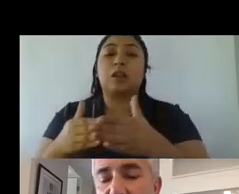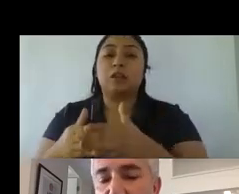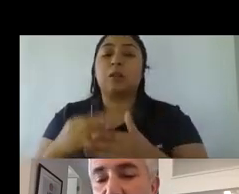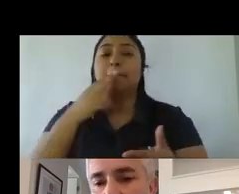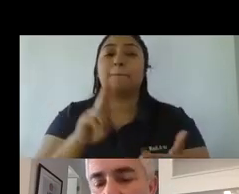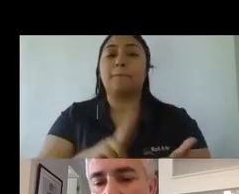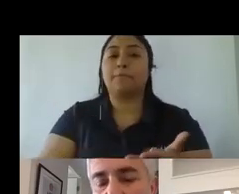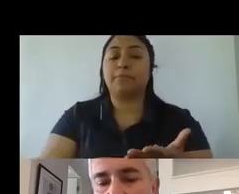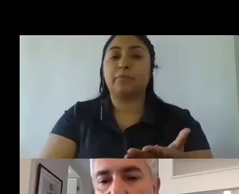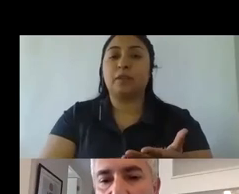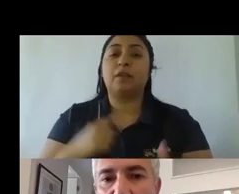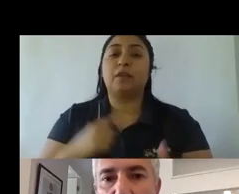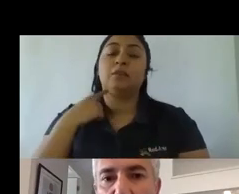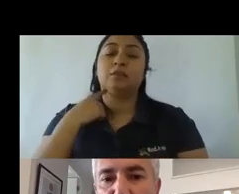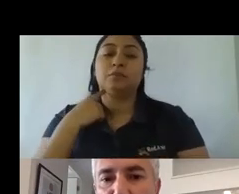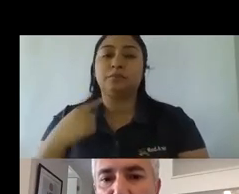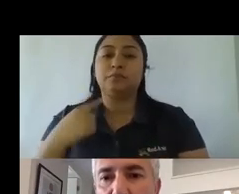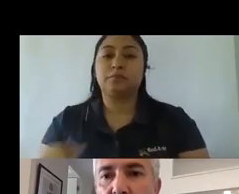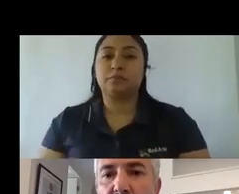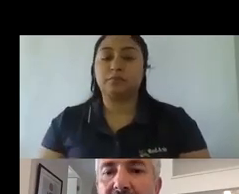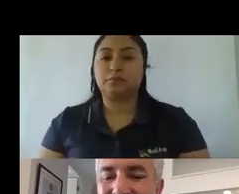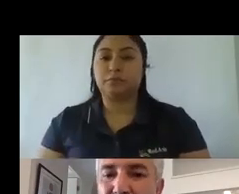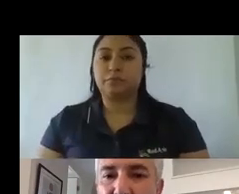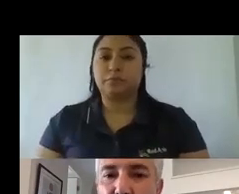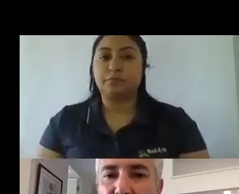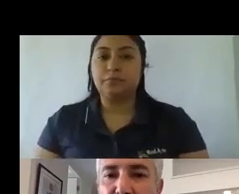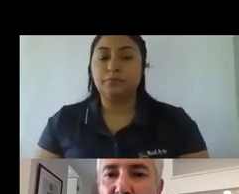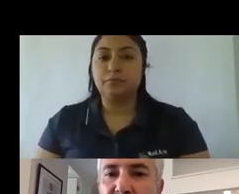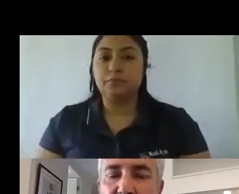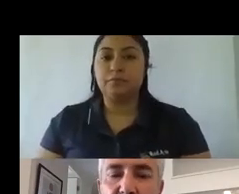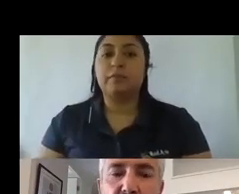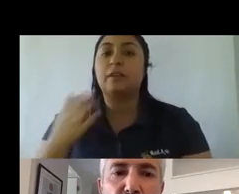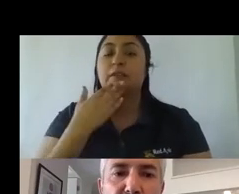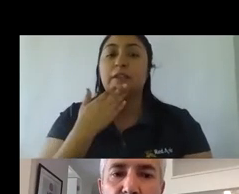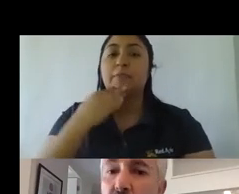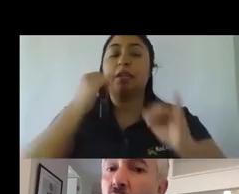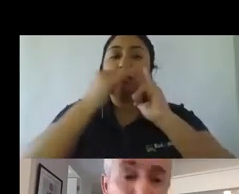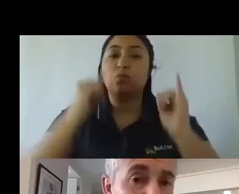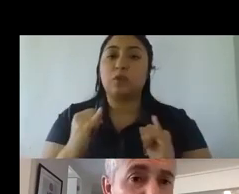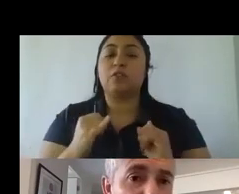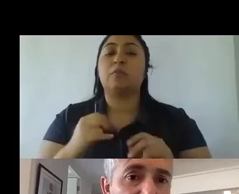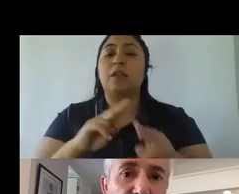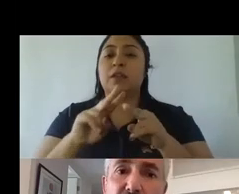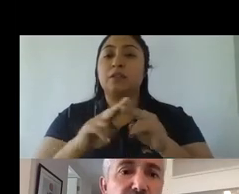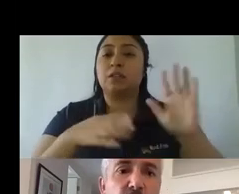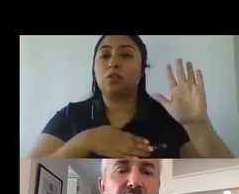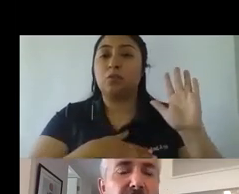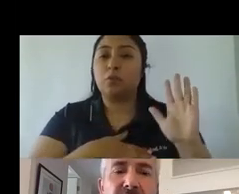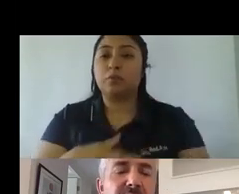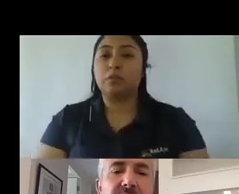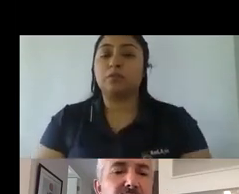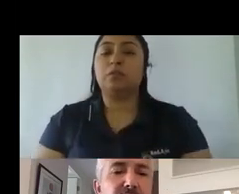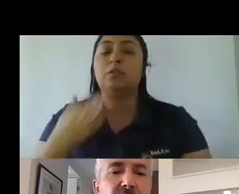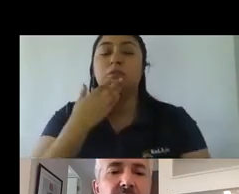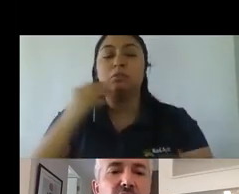afecten a comunidades o personas a lo largo del mundo es también una forma de hacer un compromiso o también una forma de hacer compromisos cuando las